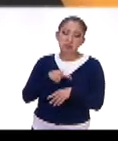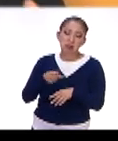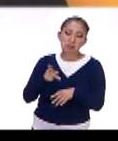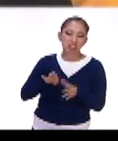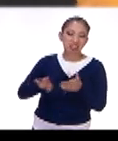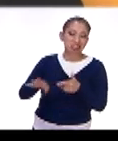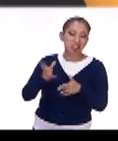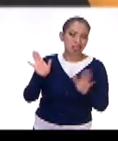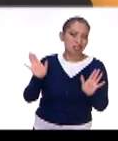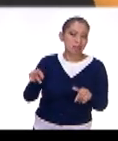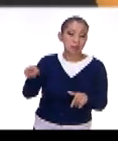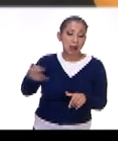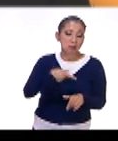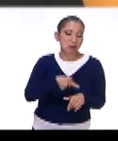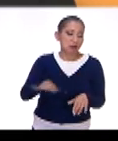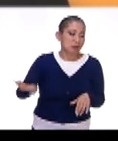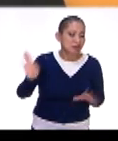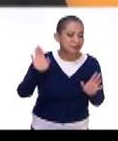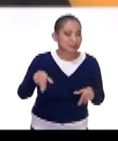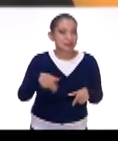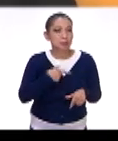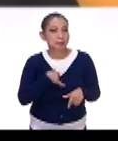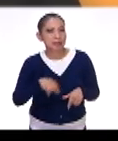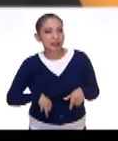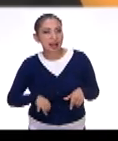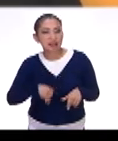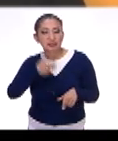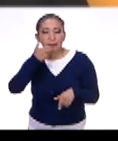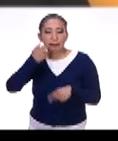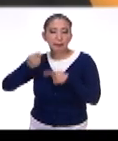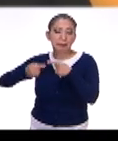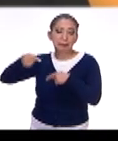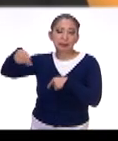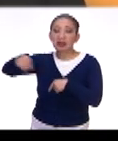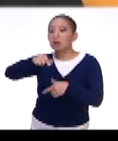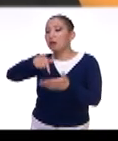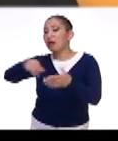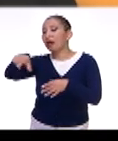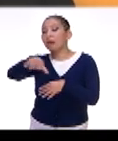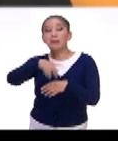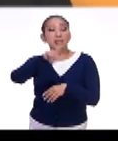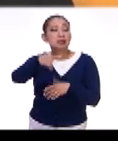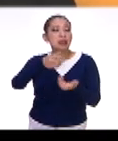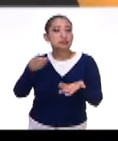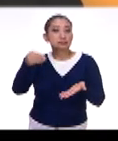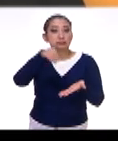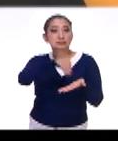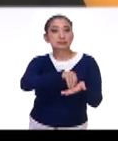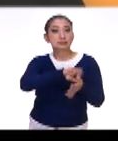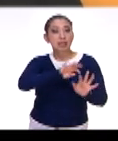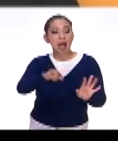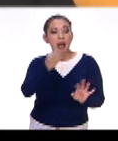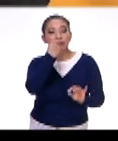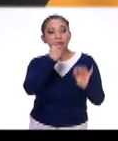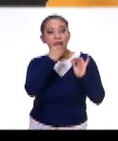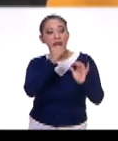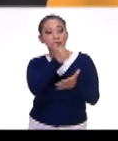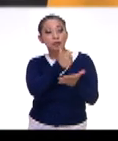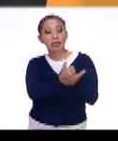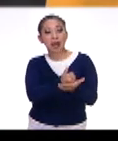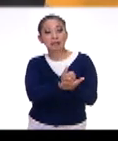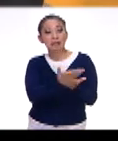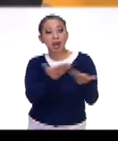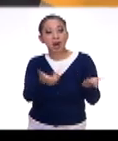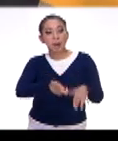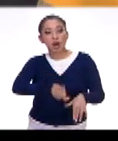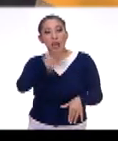un poco alejada, era para los pobres, era lo tradicional en las localidades, pero después se integró al consumo de las ciudades. Y